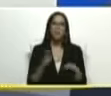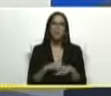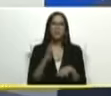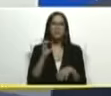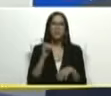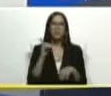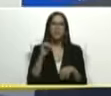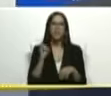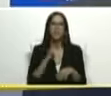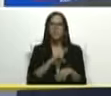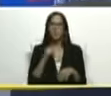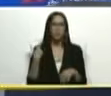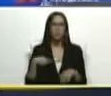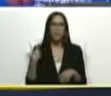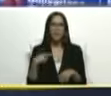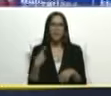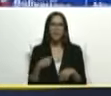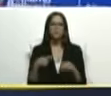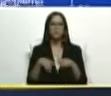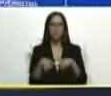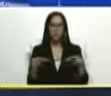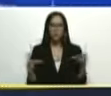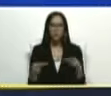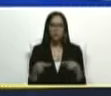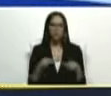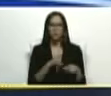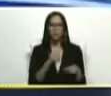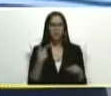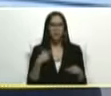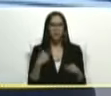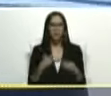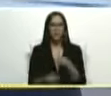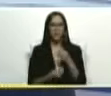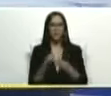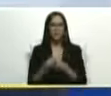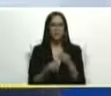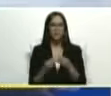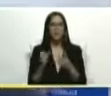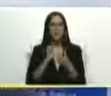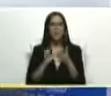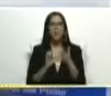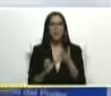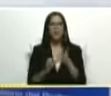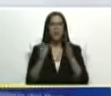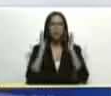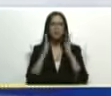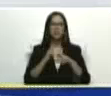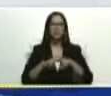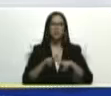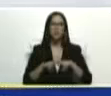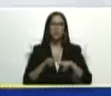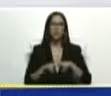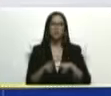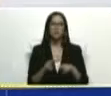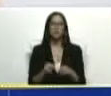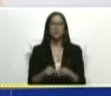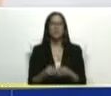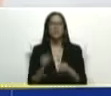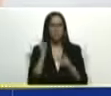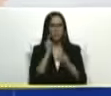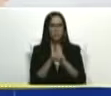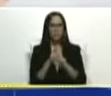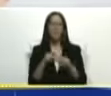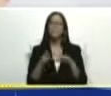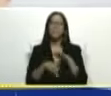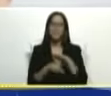precisamente no teníamos condiciones o no habíamos implementado el elemento de atender a los niños desde el punto de vista